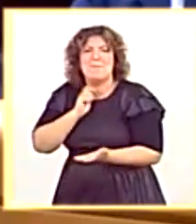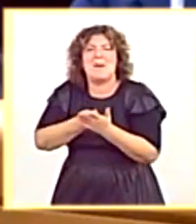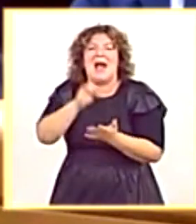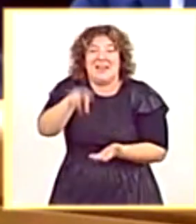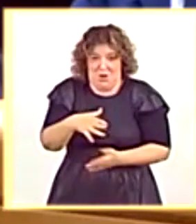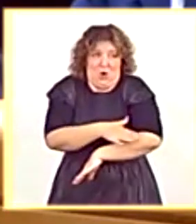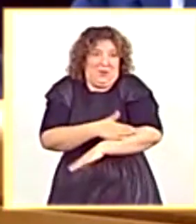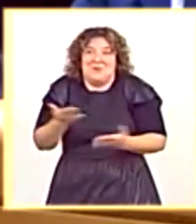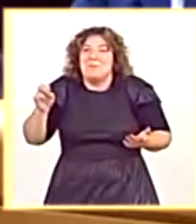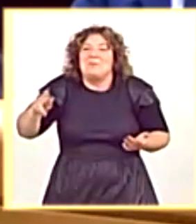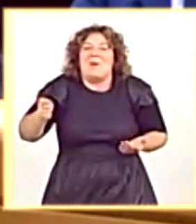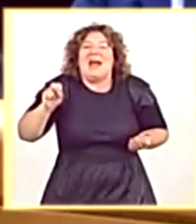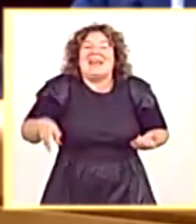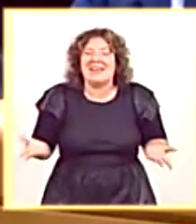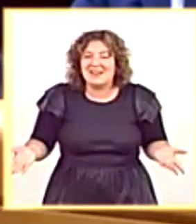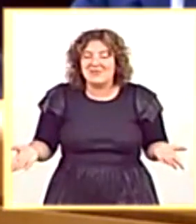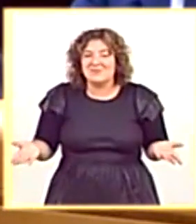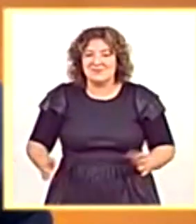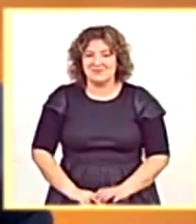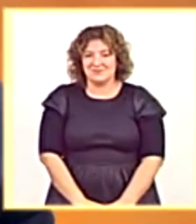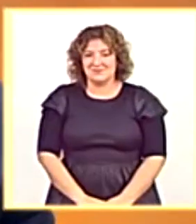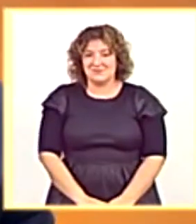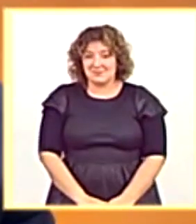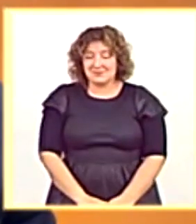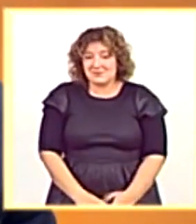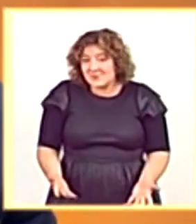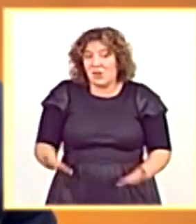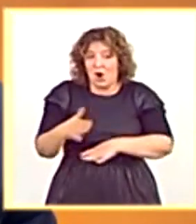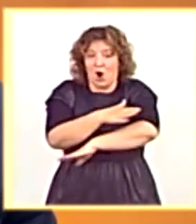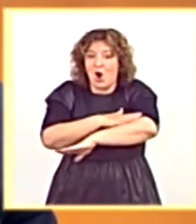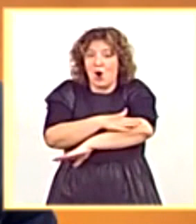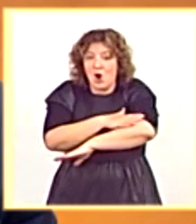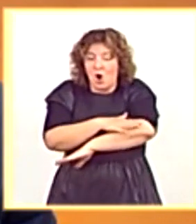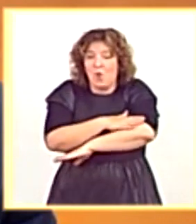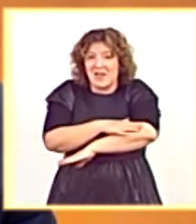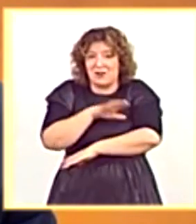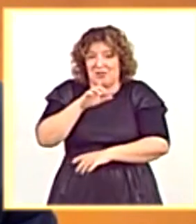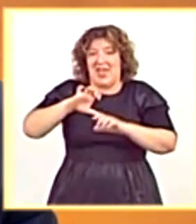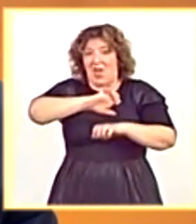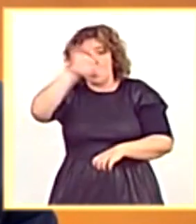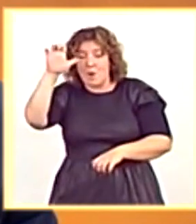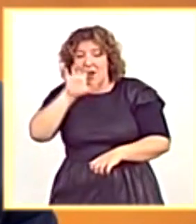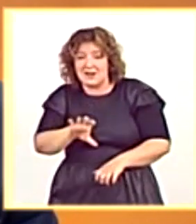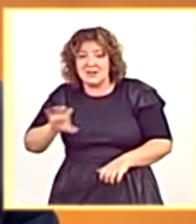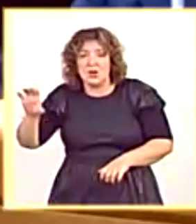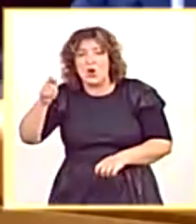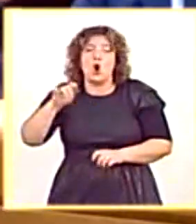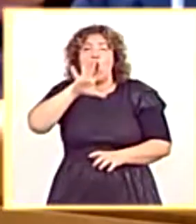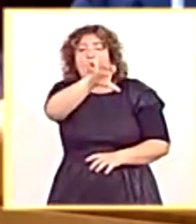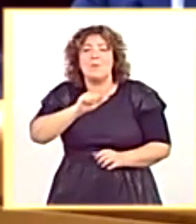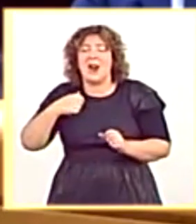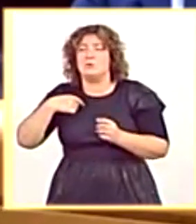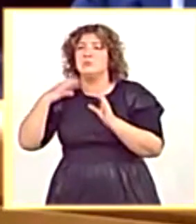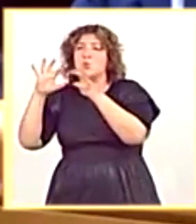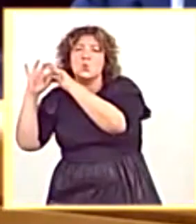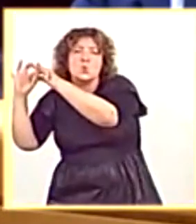paga, señoría? ¿Quién las paga? Pues las pagan los gobiernos, los Estados miembros, en una compra centralizada. Y